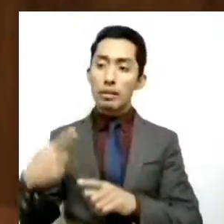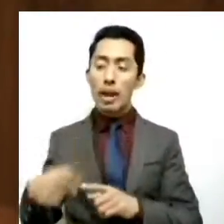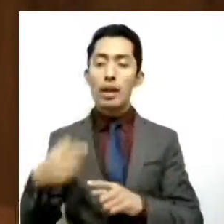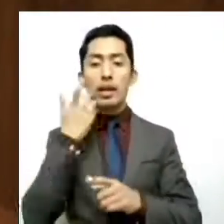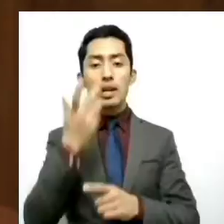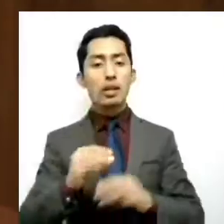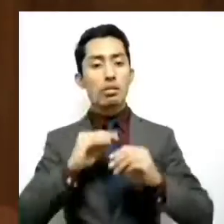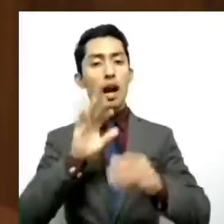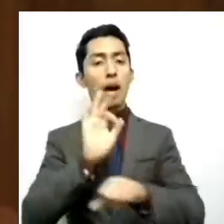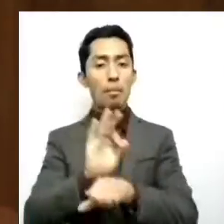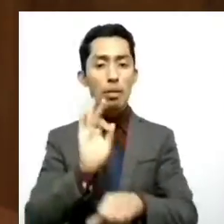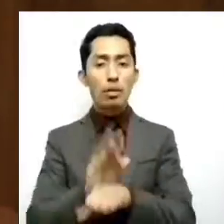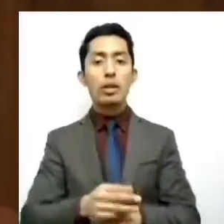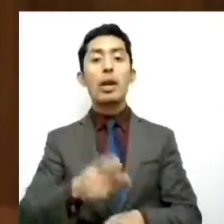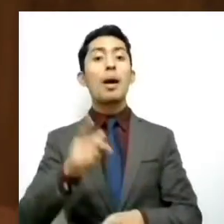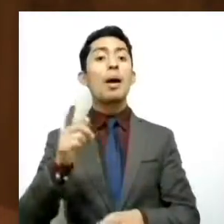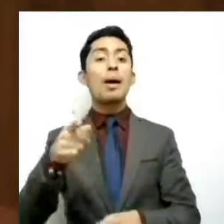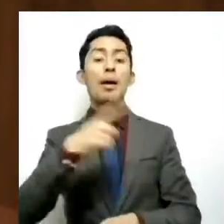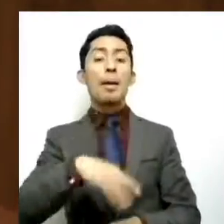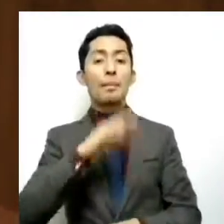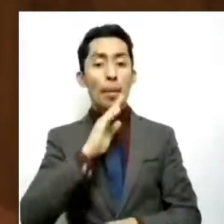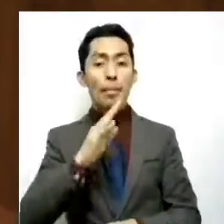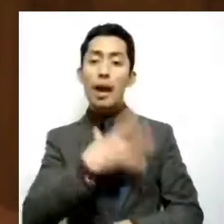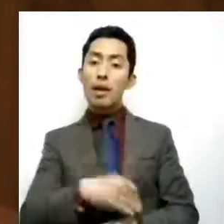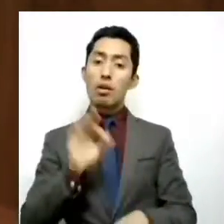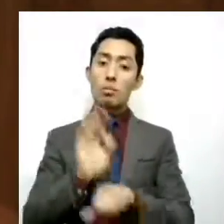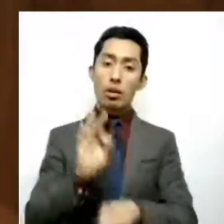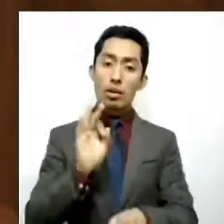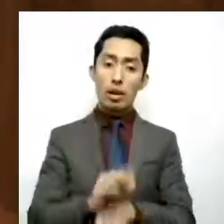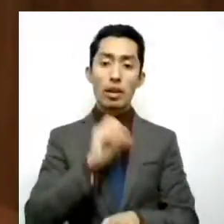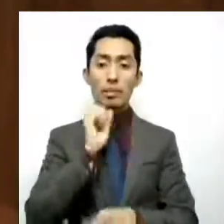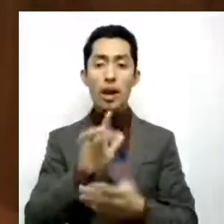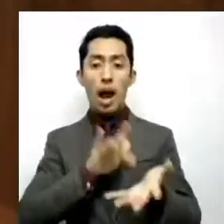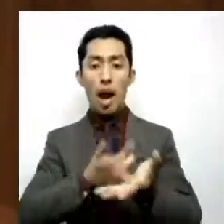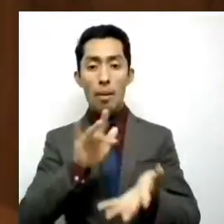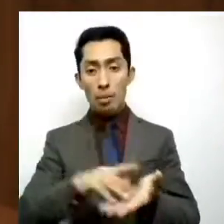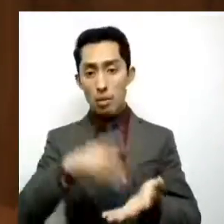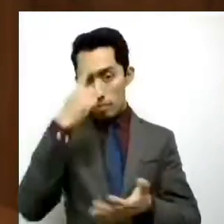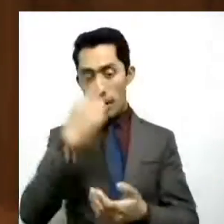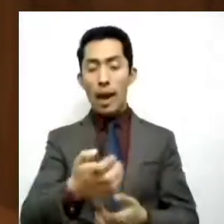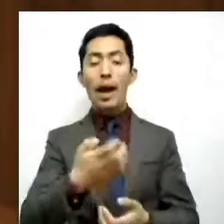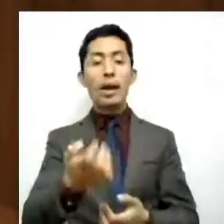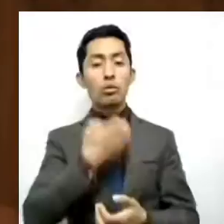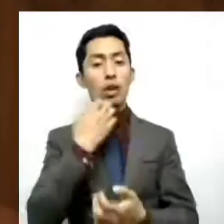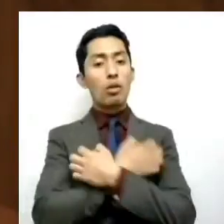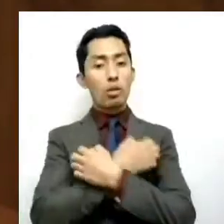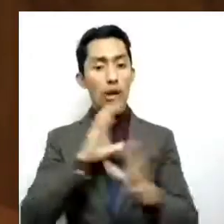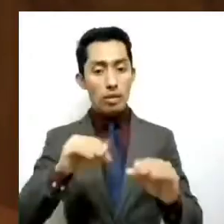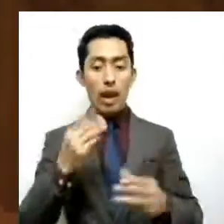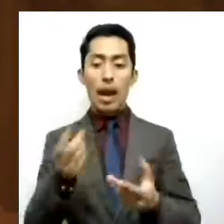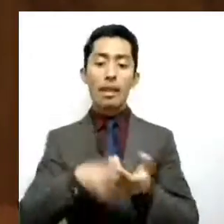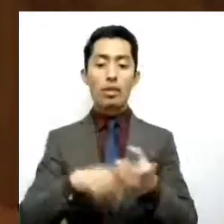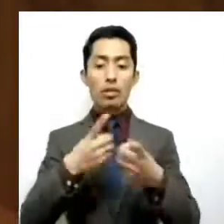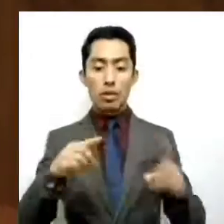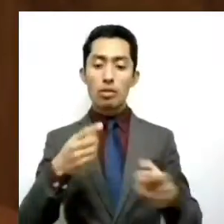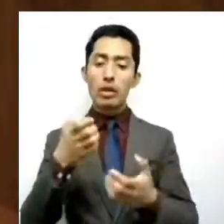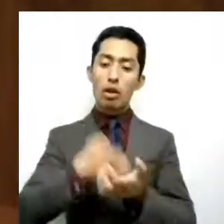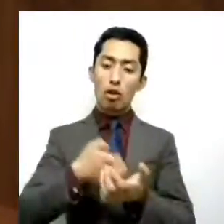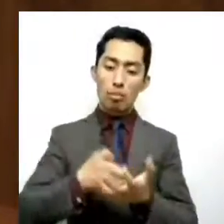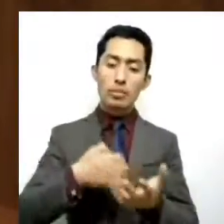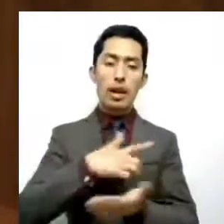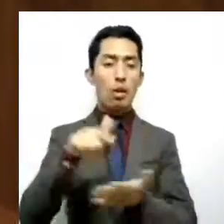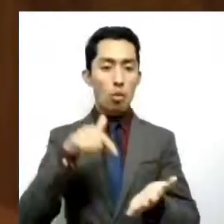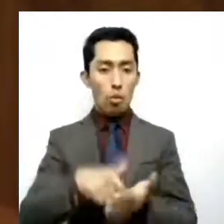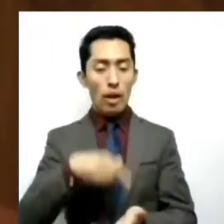la protección de madres e hijos, así como apoyo a la educación, desarrollo de las economías locales y la